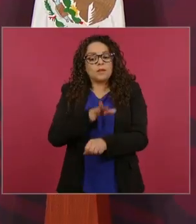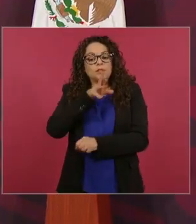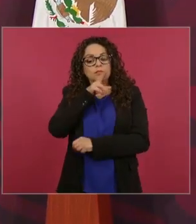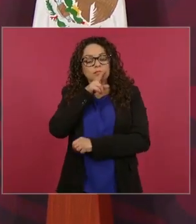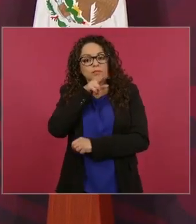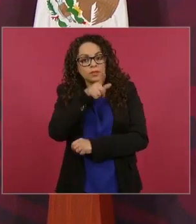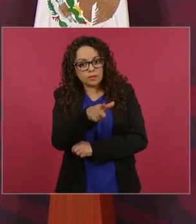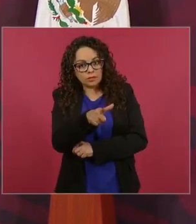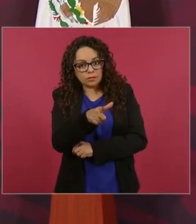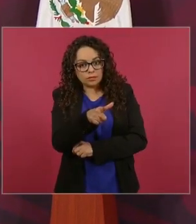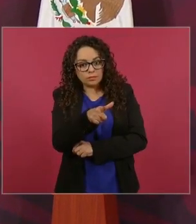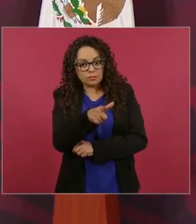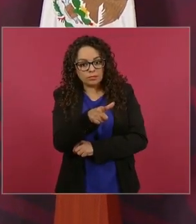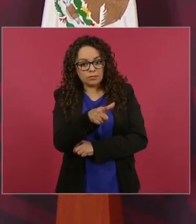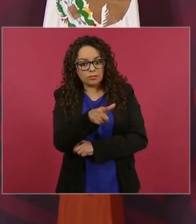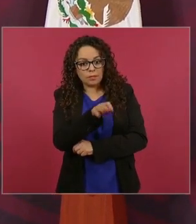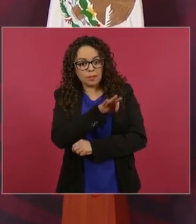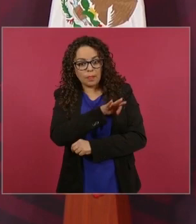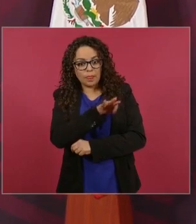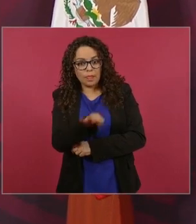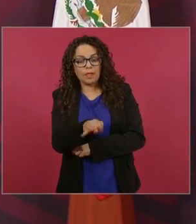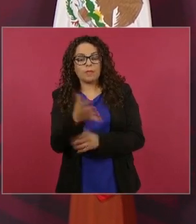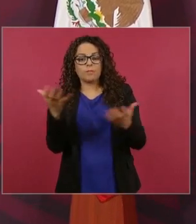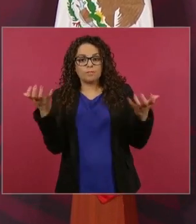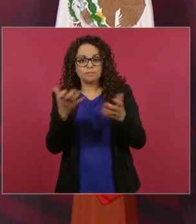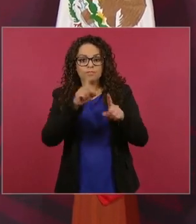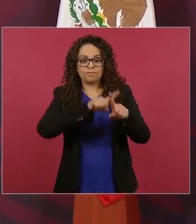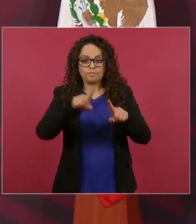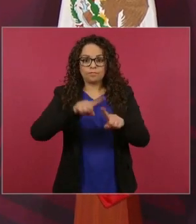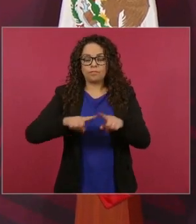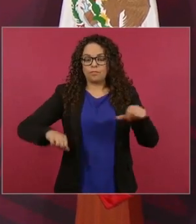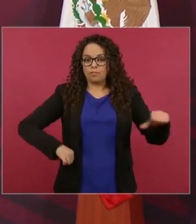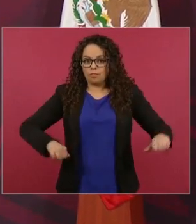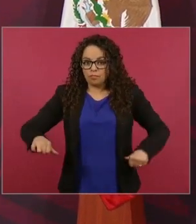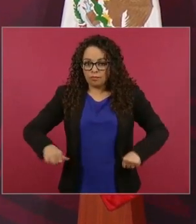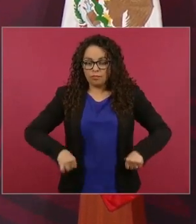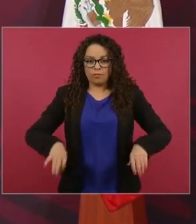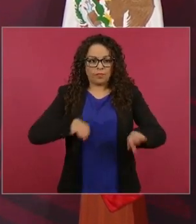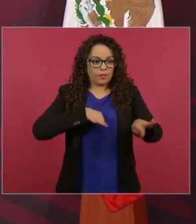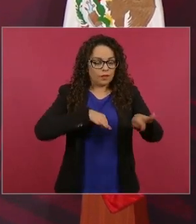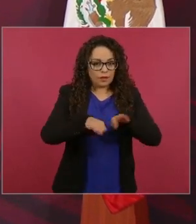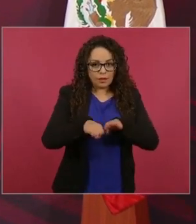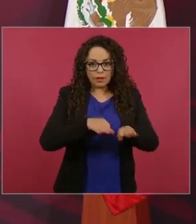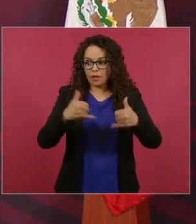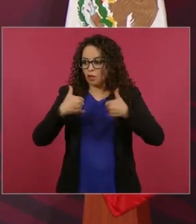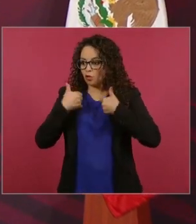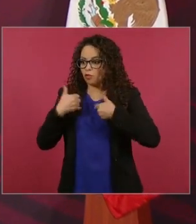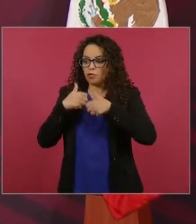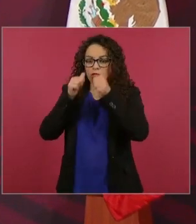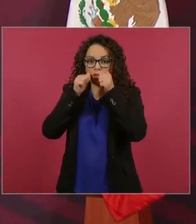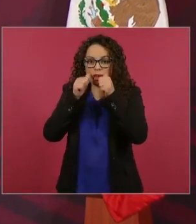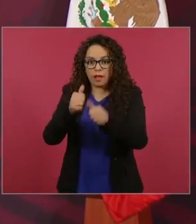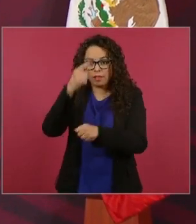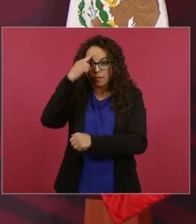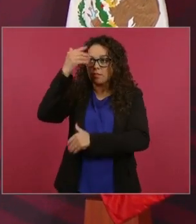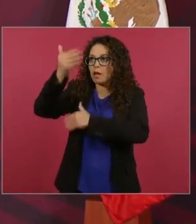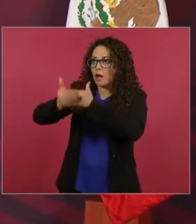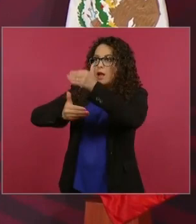programas para impulsar actividades productivas crear empleos atender a los jóvenes con eso